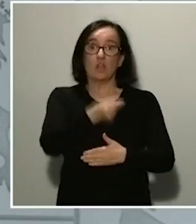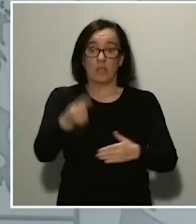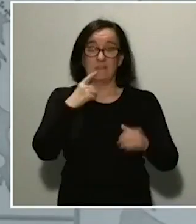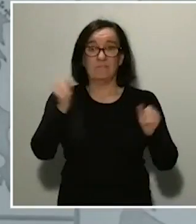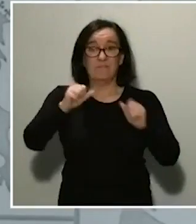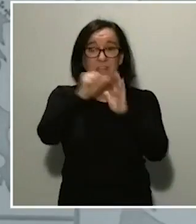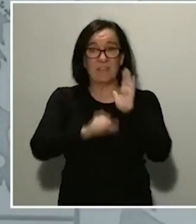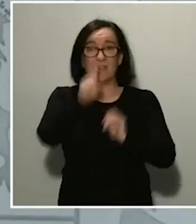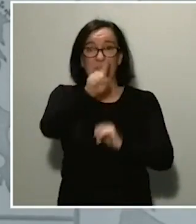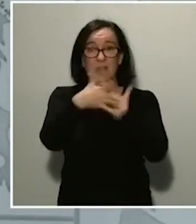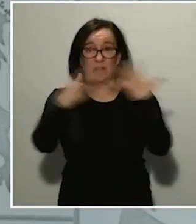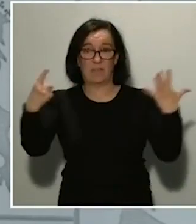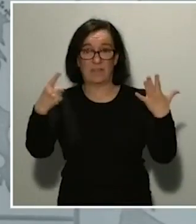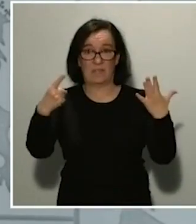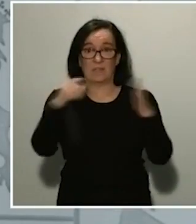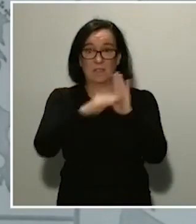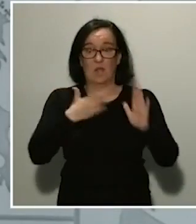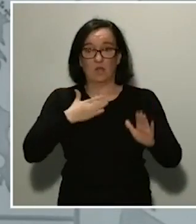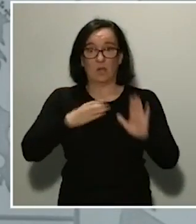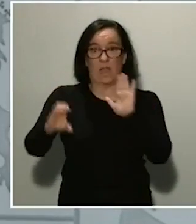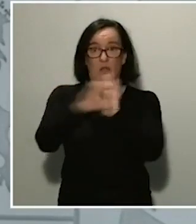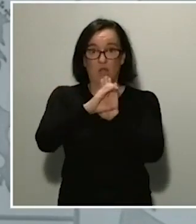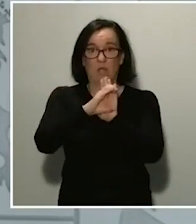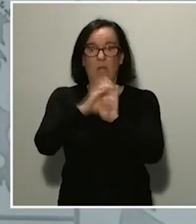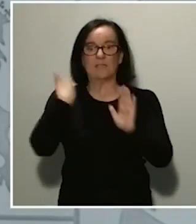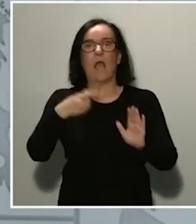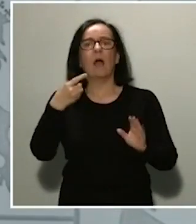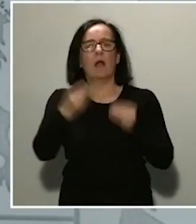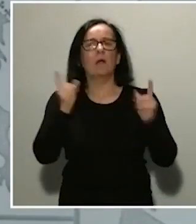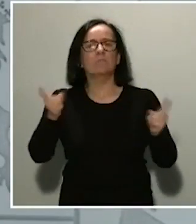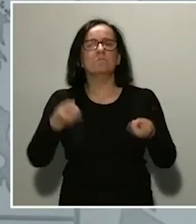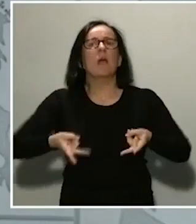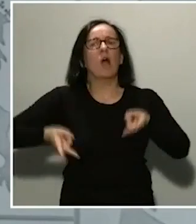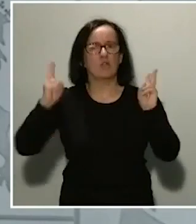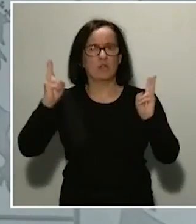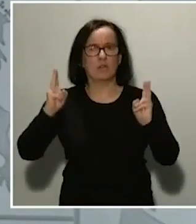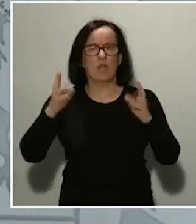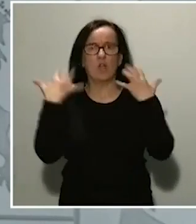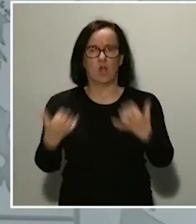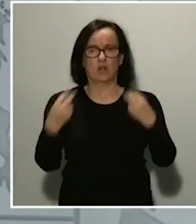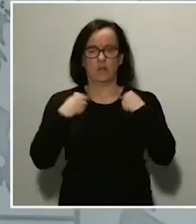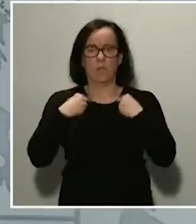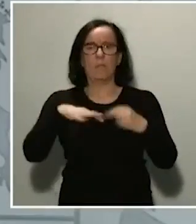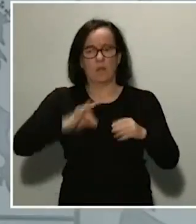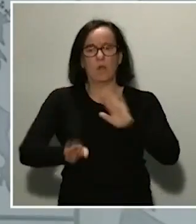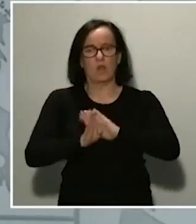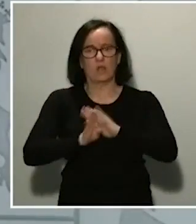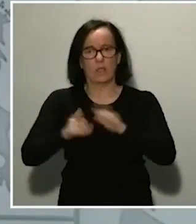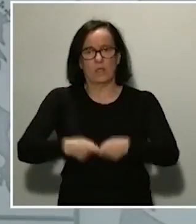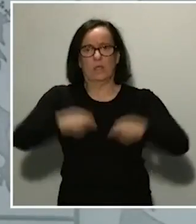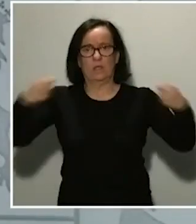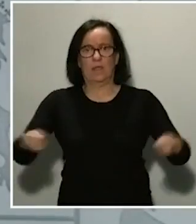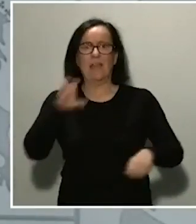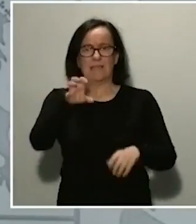116 de nuestra Constitución, que ya prevé la autorización del Congreso de los Diputados para poder continuar con el estado de alarma,